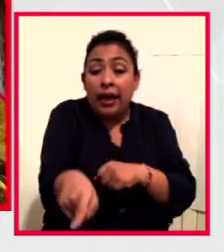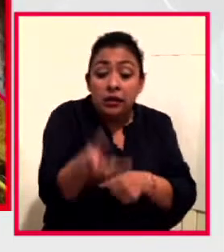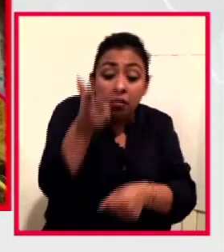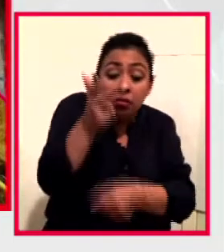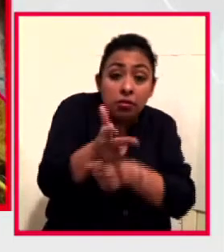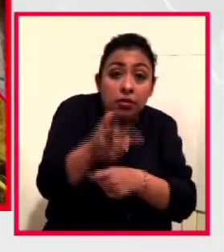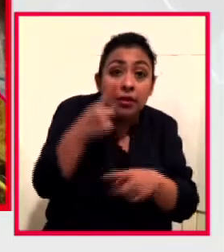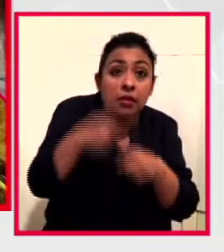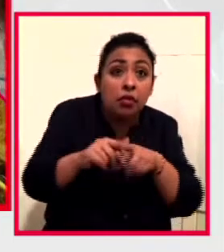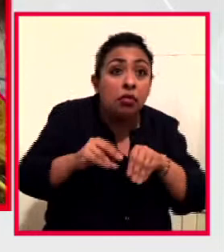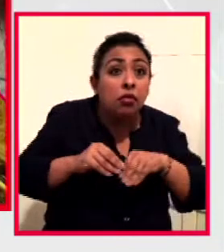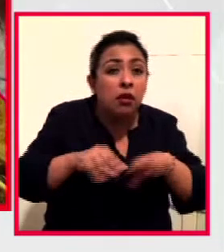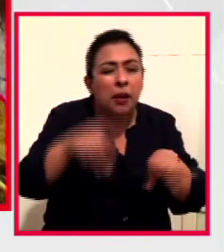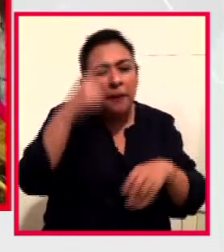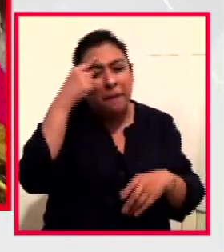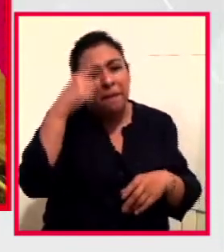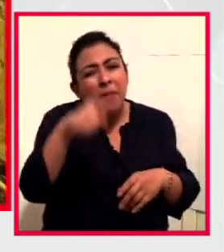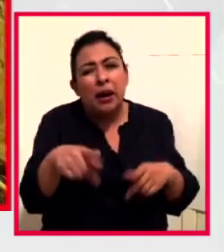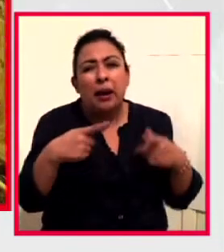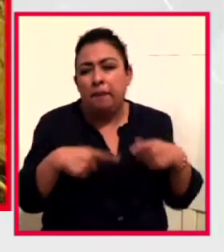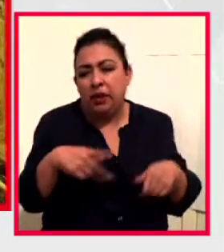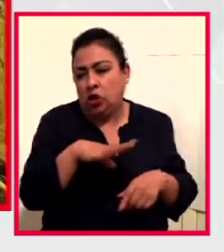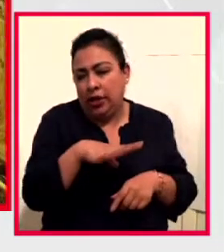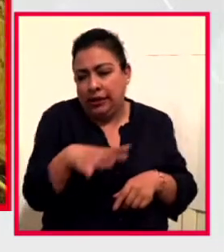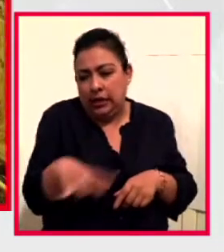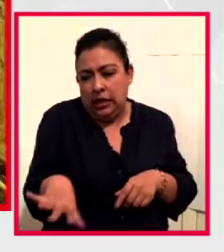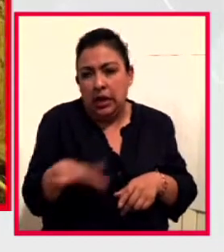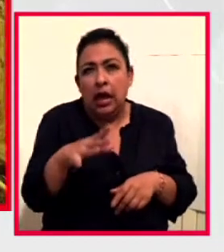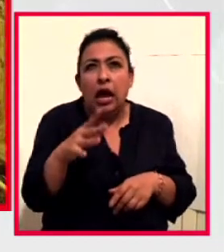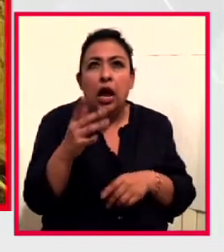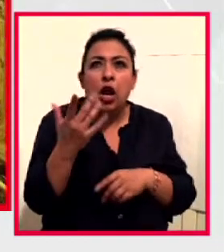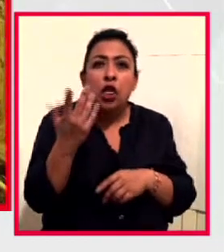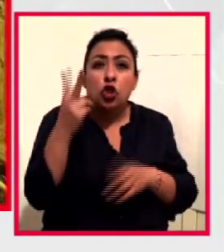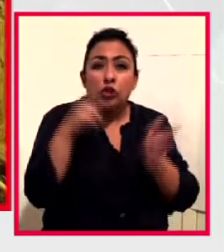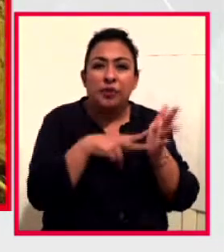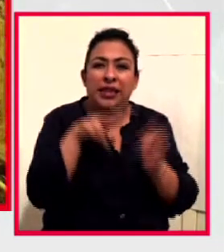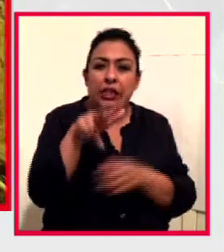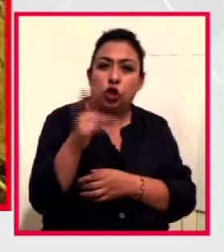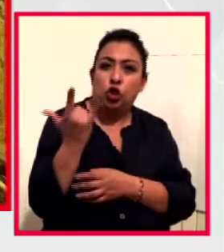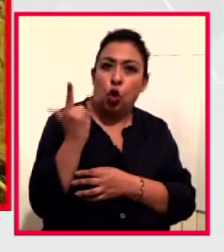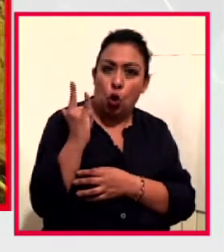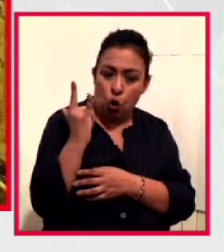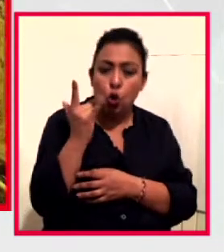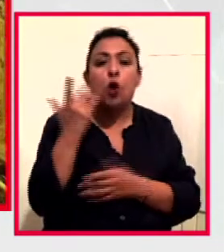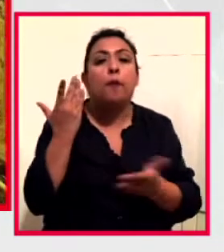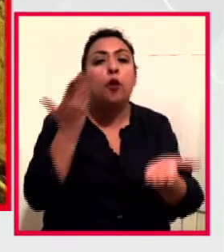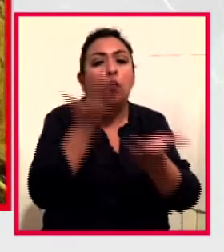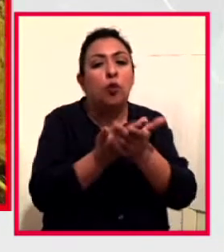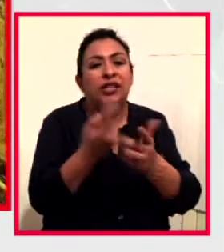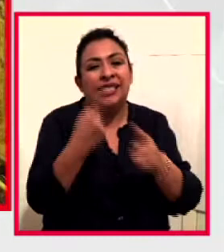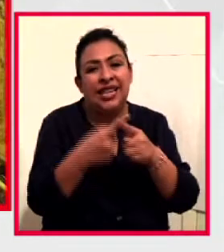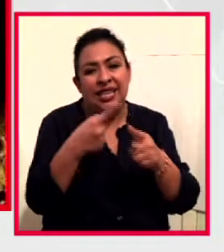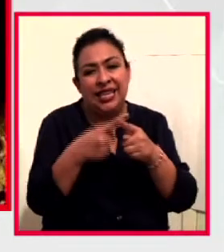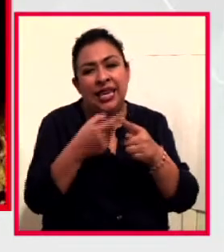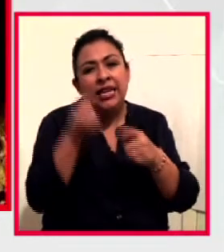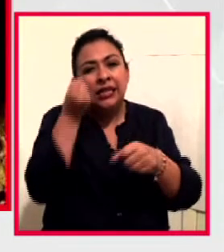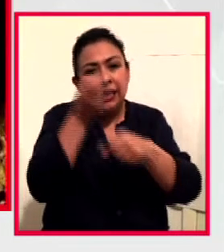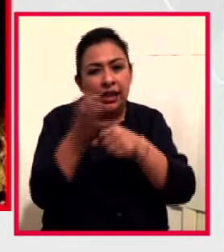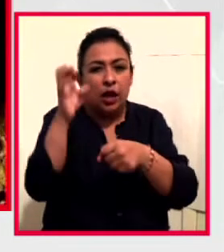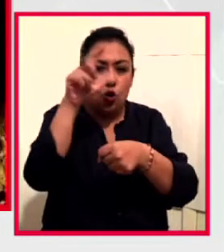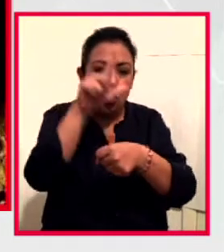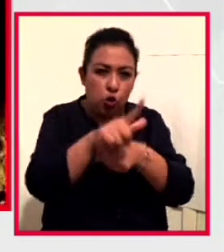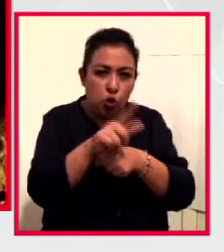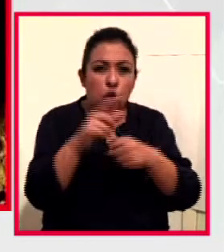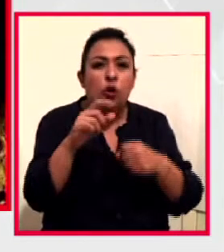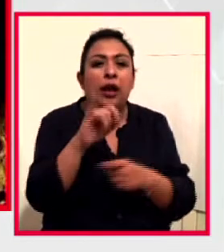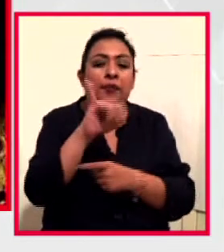lanzada para el público en general en julio del 2018. Esta es una iniciativa de la Secretaría de Cultura, el Instituto